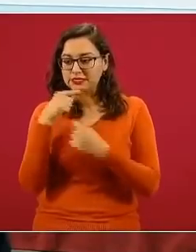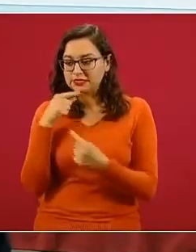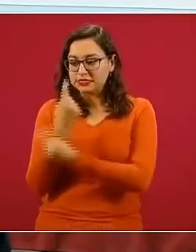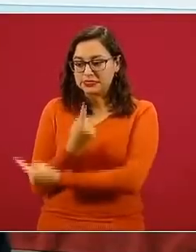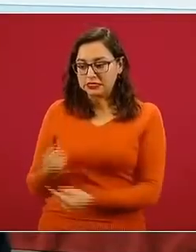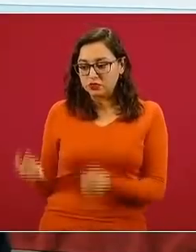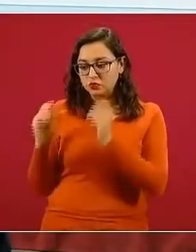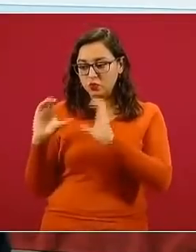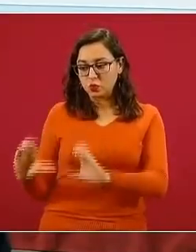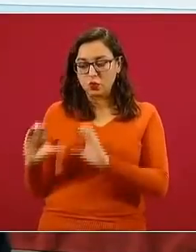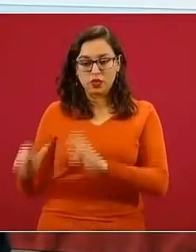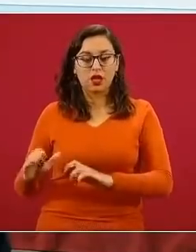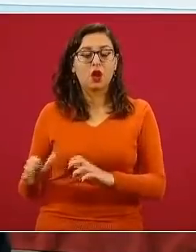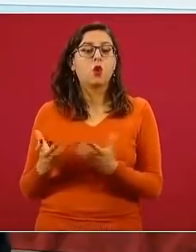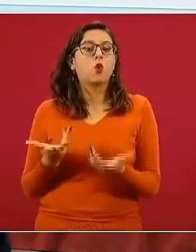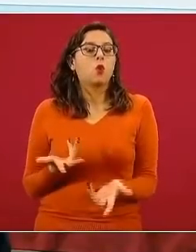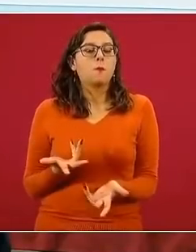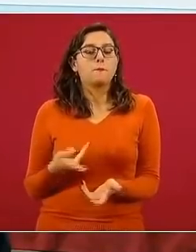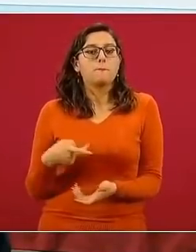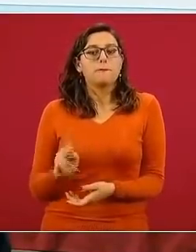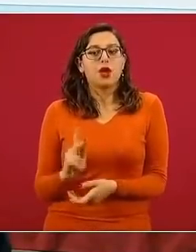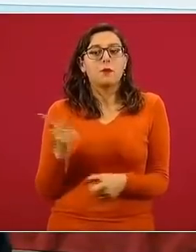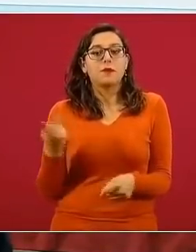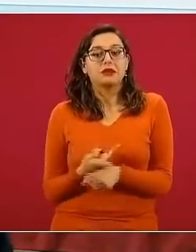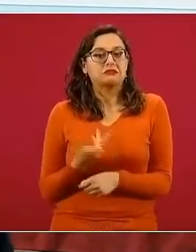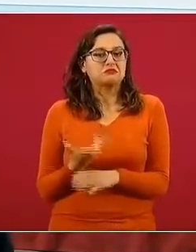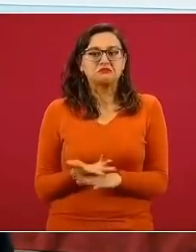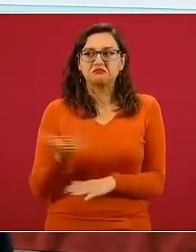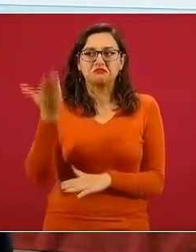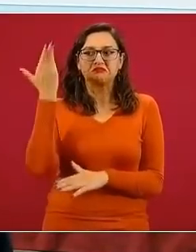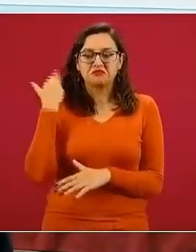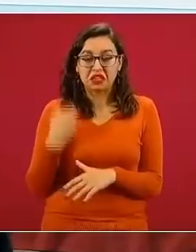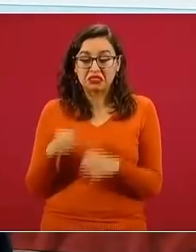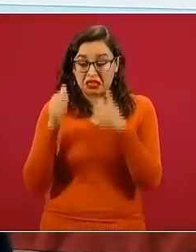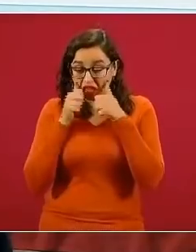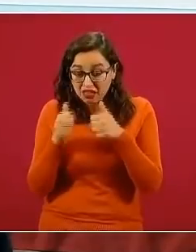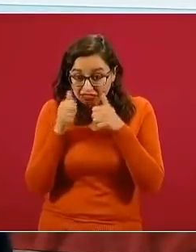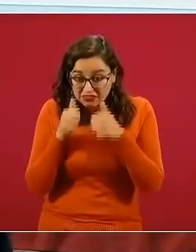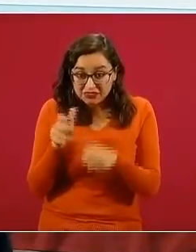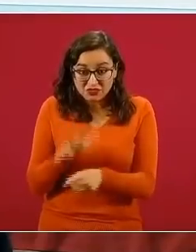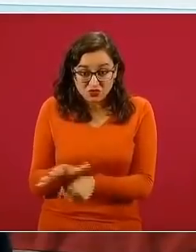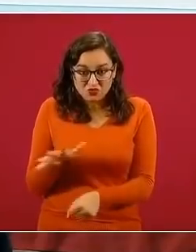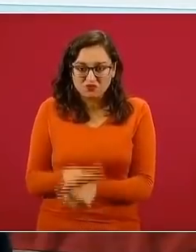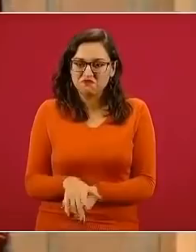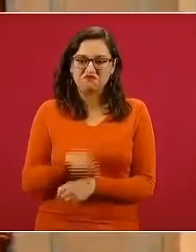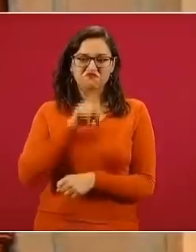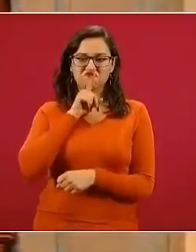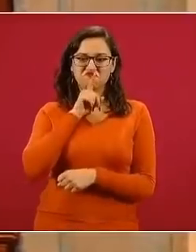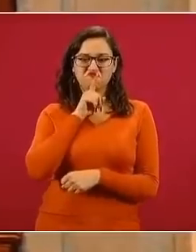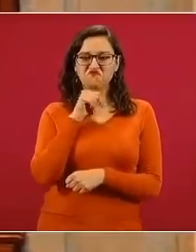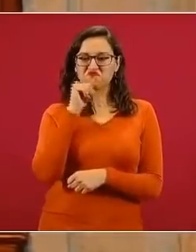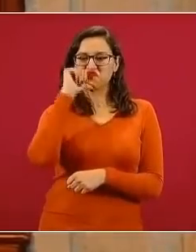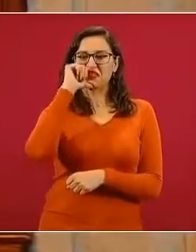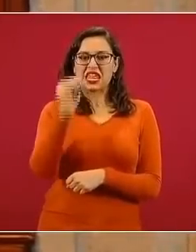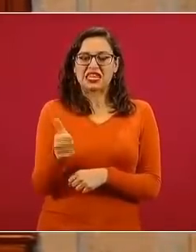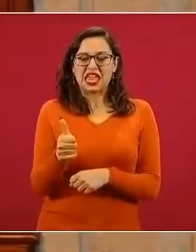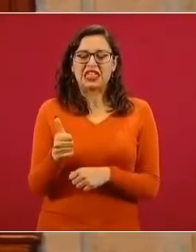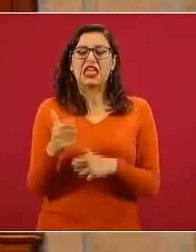crónicas, es que no había una atención suficiente a la salud y a los estilos de vida y de forma